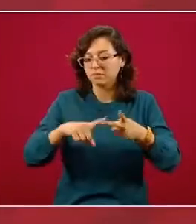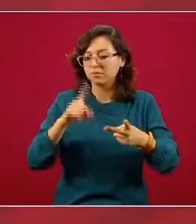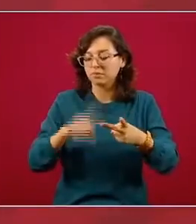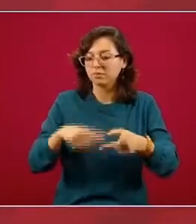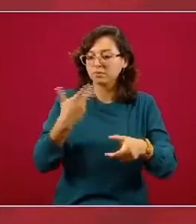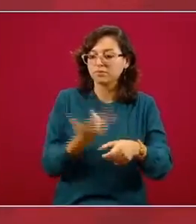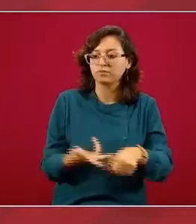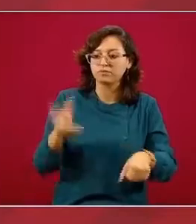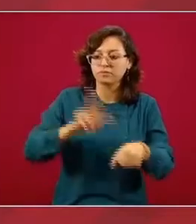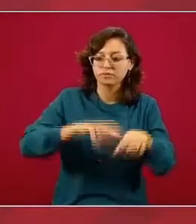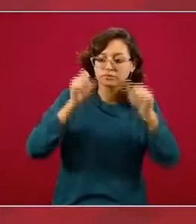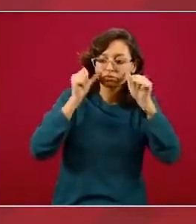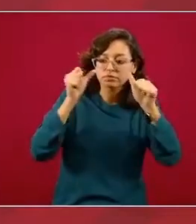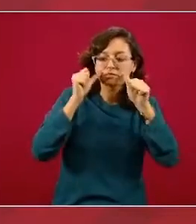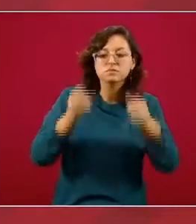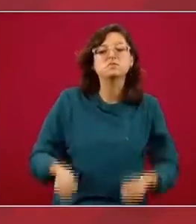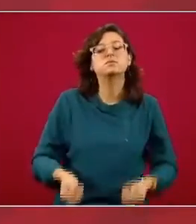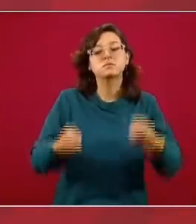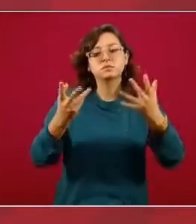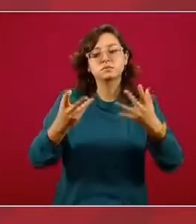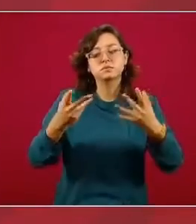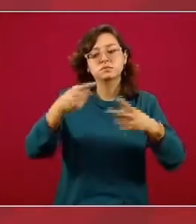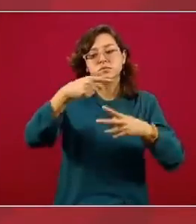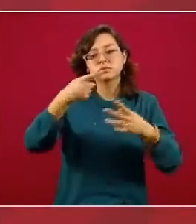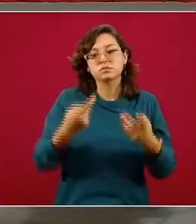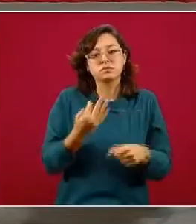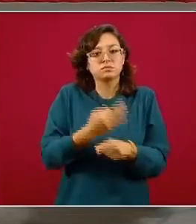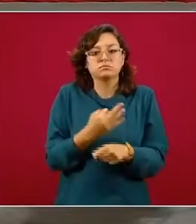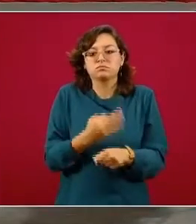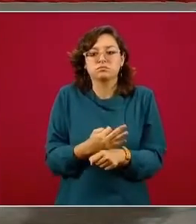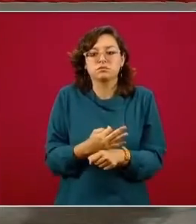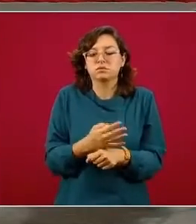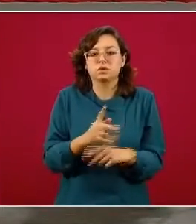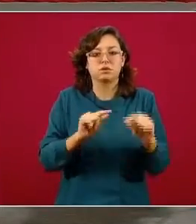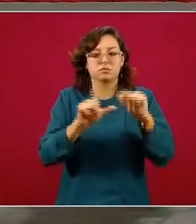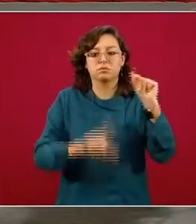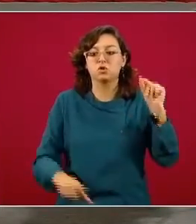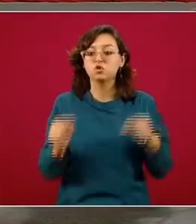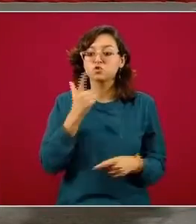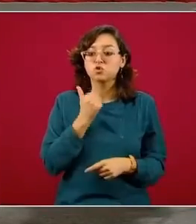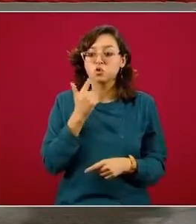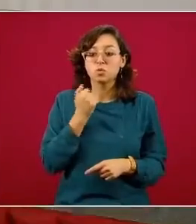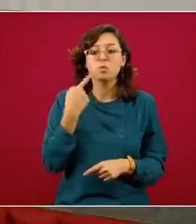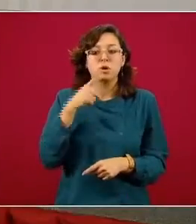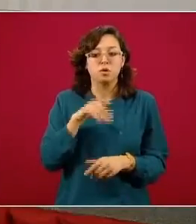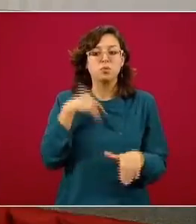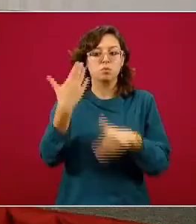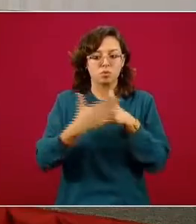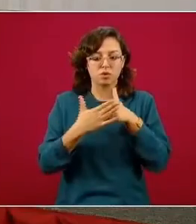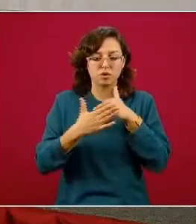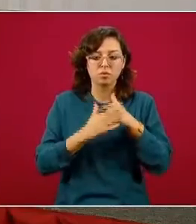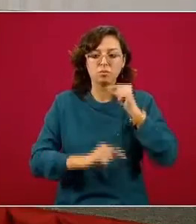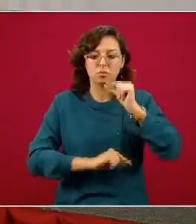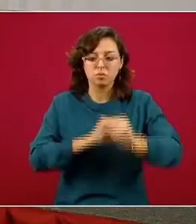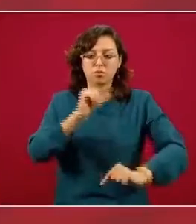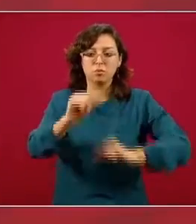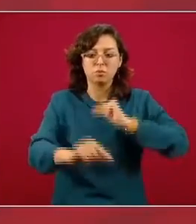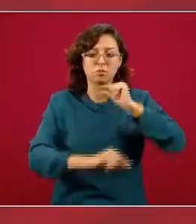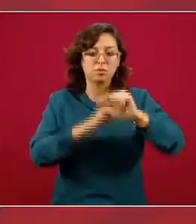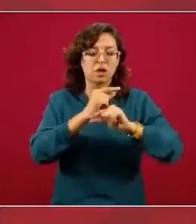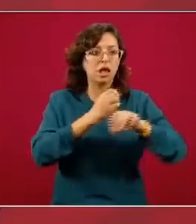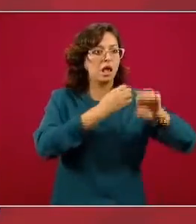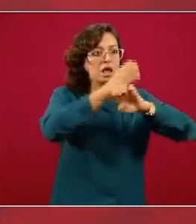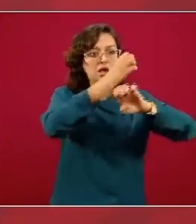al fenómeno y en un momento dado hoy no se ve porque hoy todo está en rojo empezaremos a ver entidades federativas que